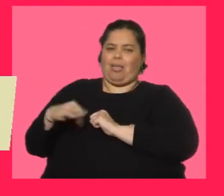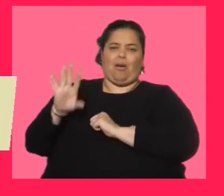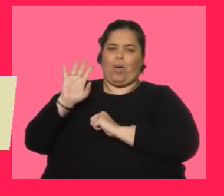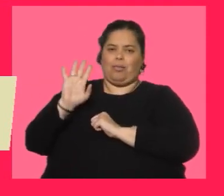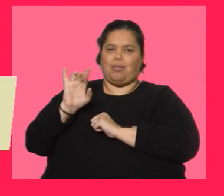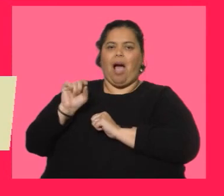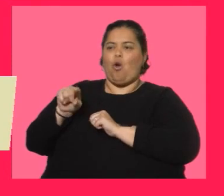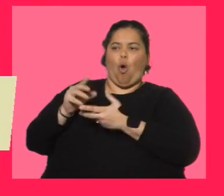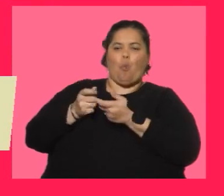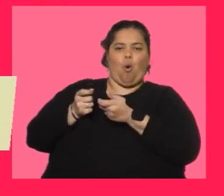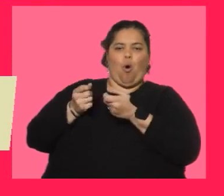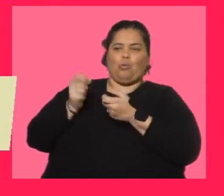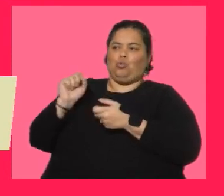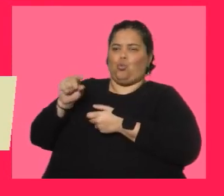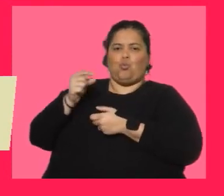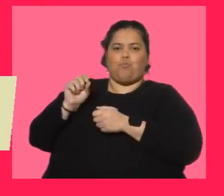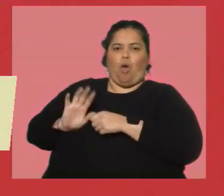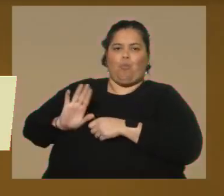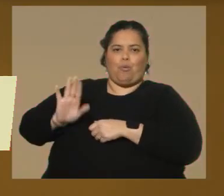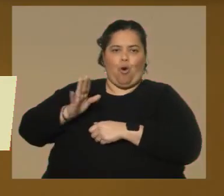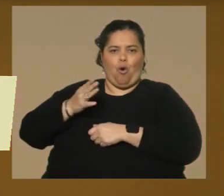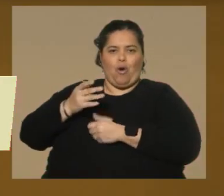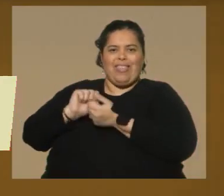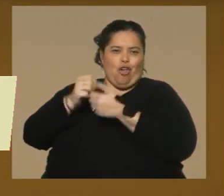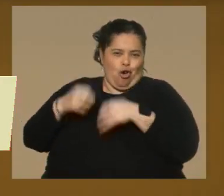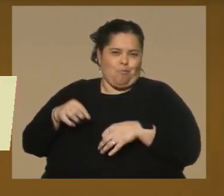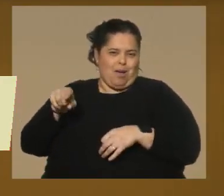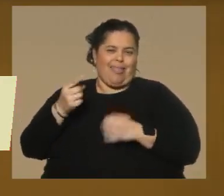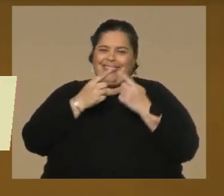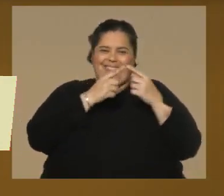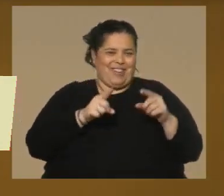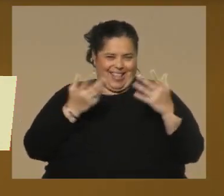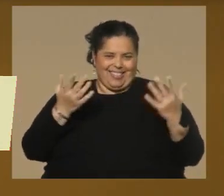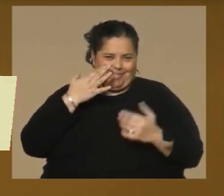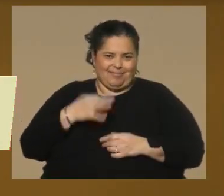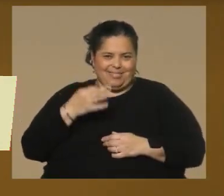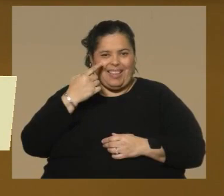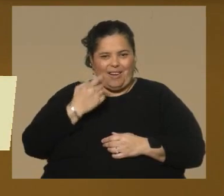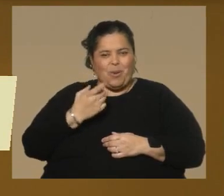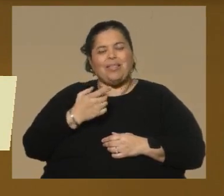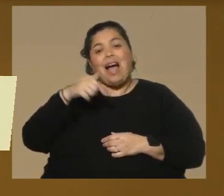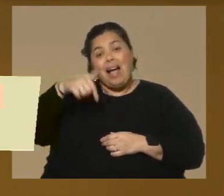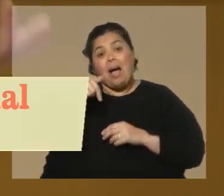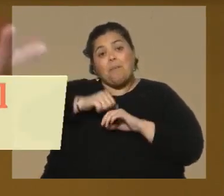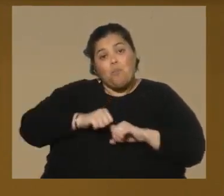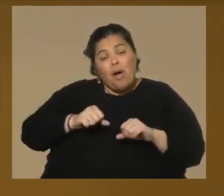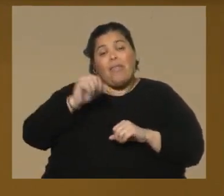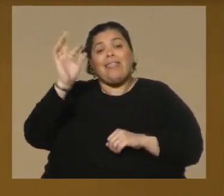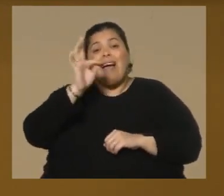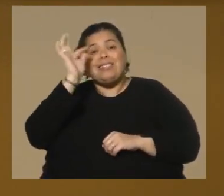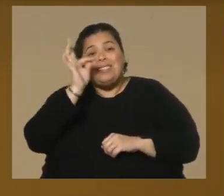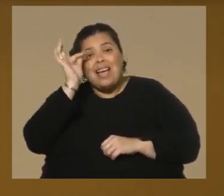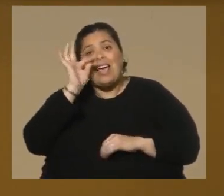el manejo de ese idioma. En este encuentro, en esta décima edición de la escena vocal, ¿hay la posibilidad de hacer alguna especie de taller,